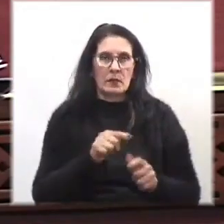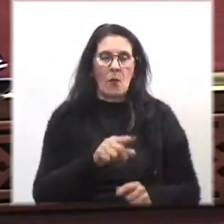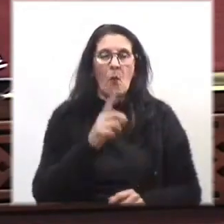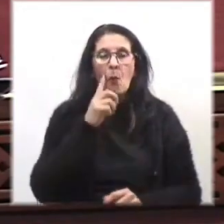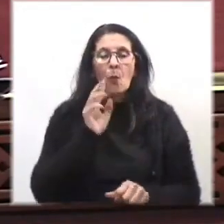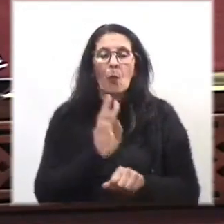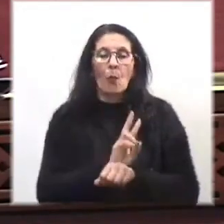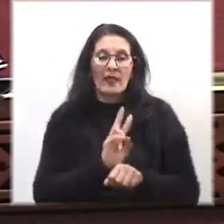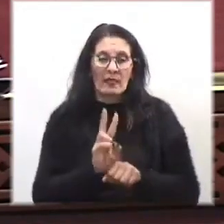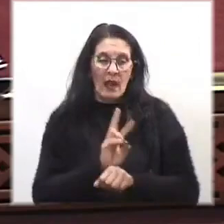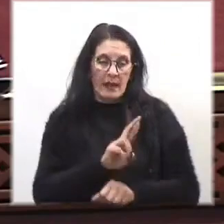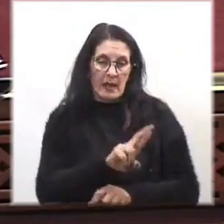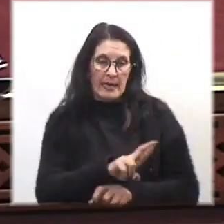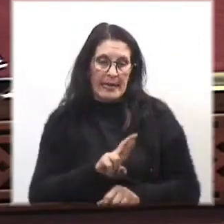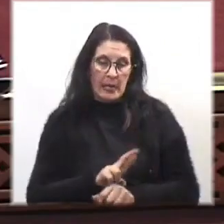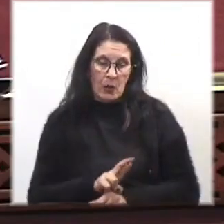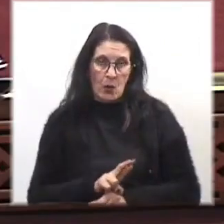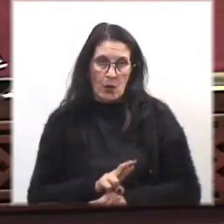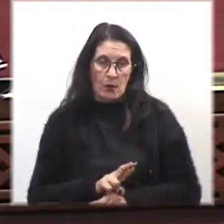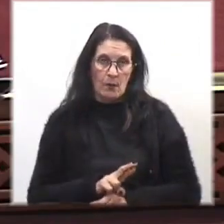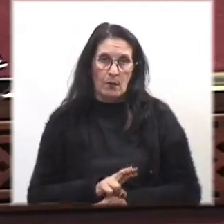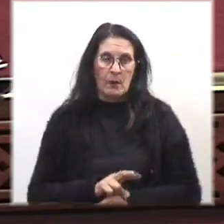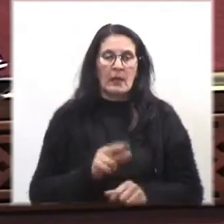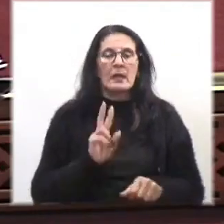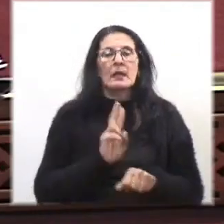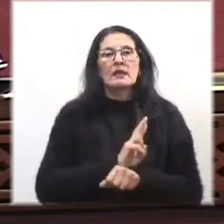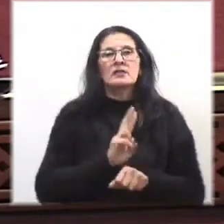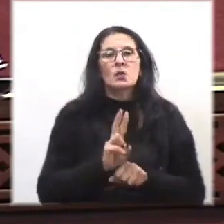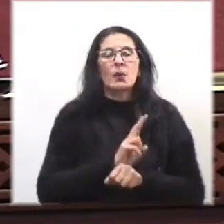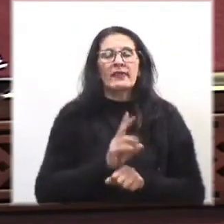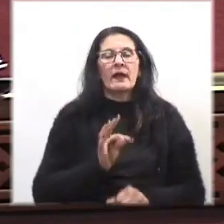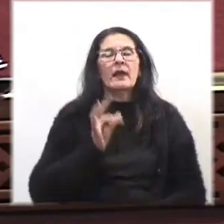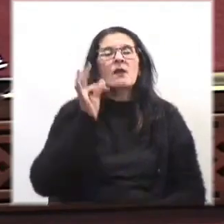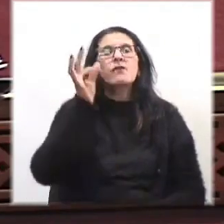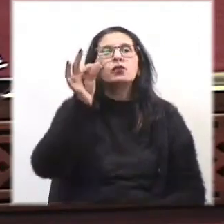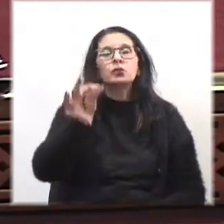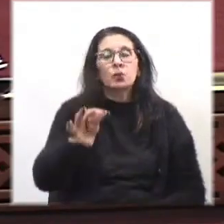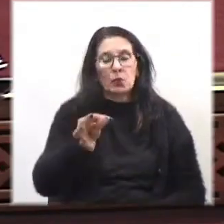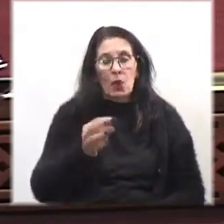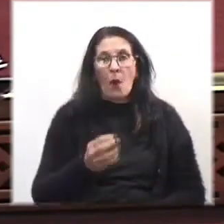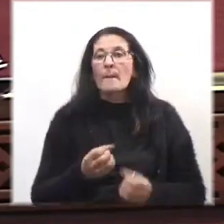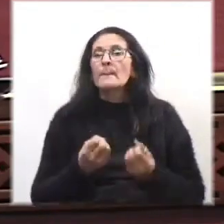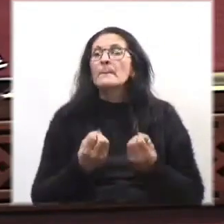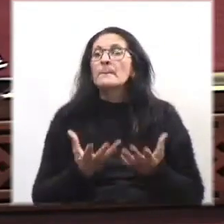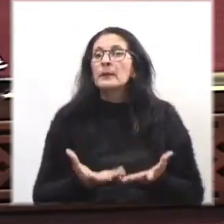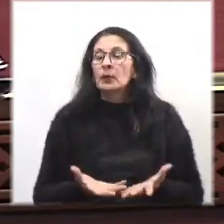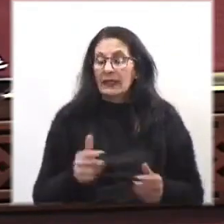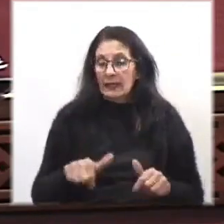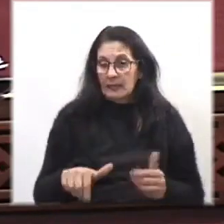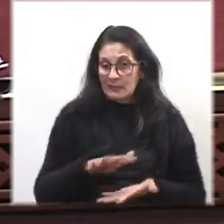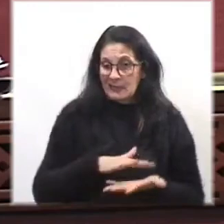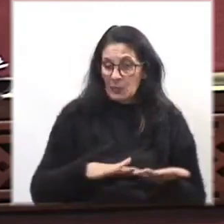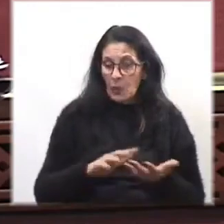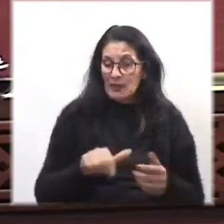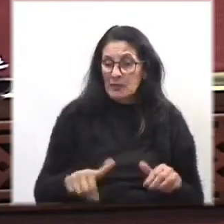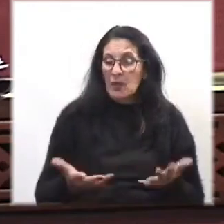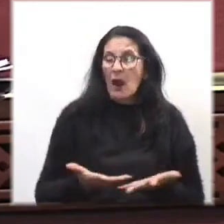cuidar nuestro río, es cuidar nuestro futuro. ¿Sabe por qué estamos en esta situación